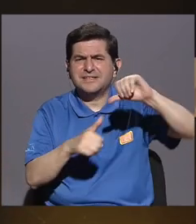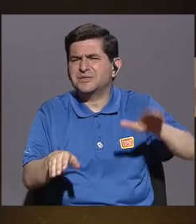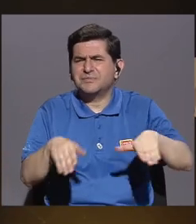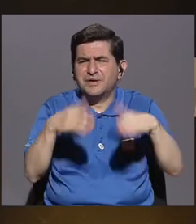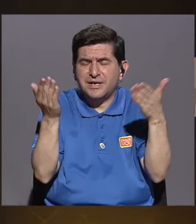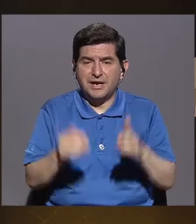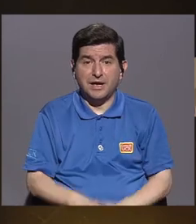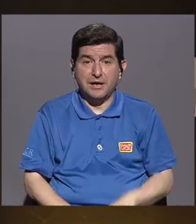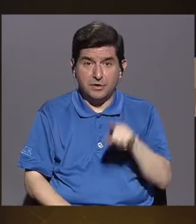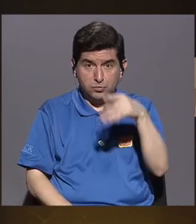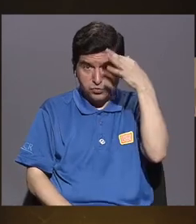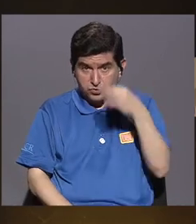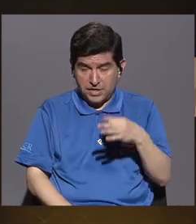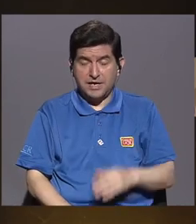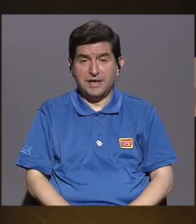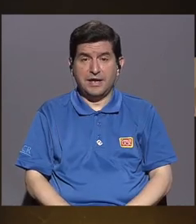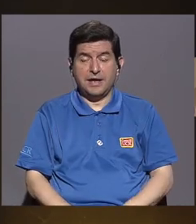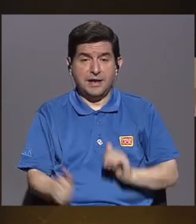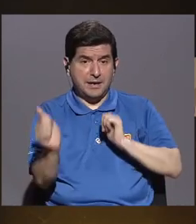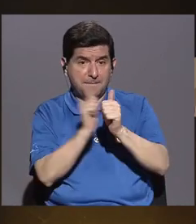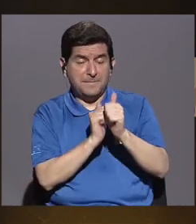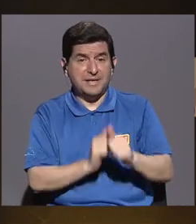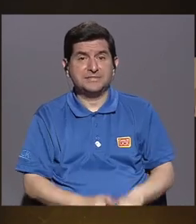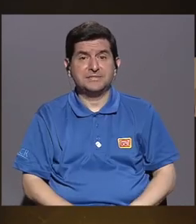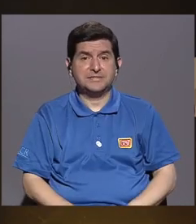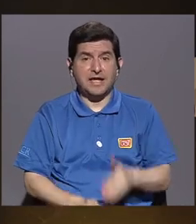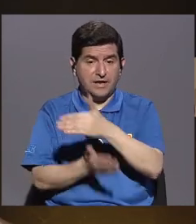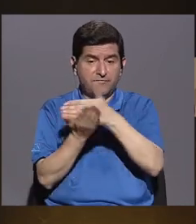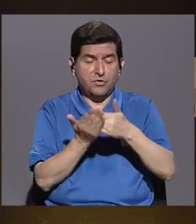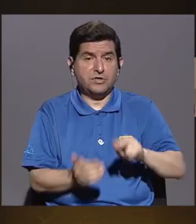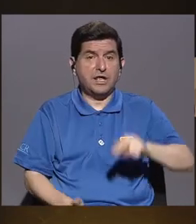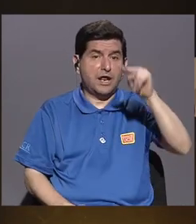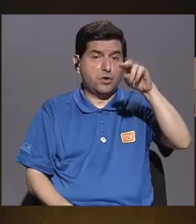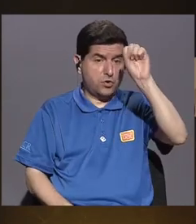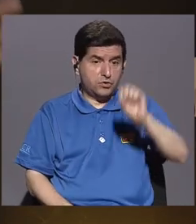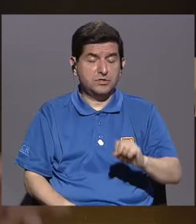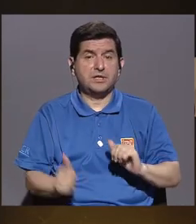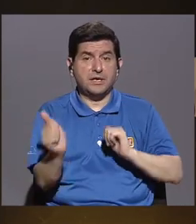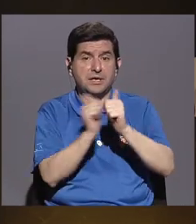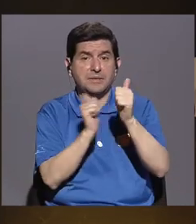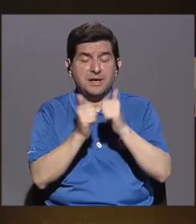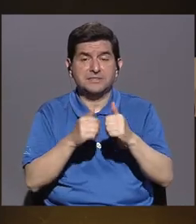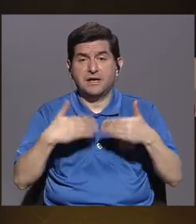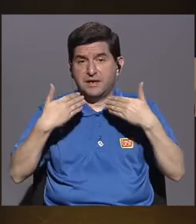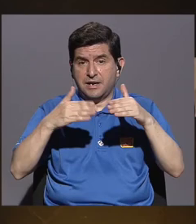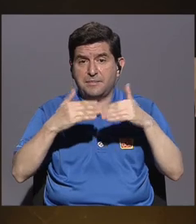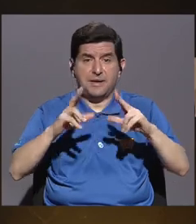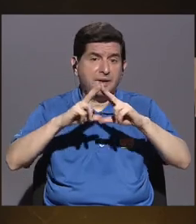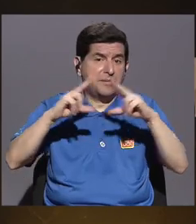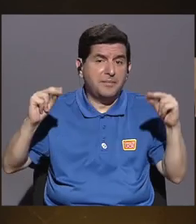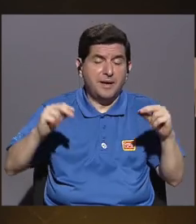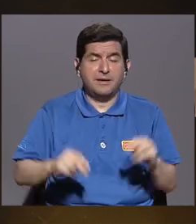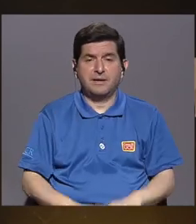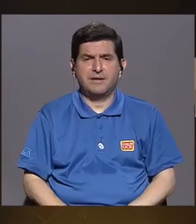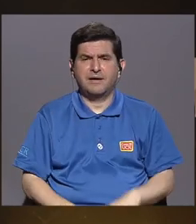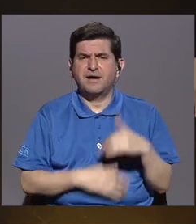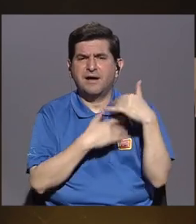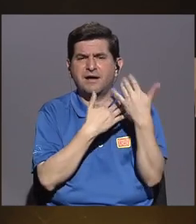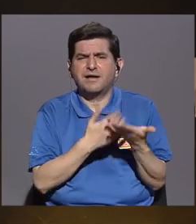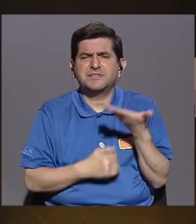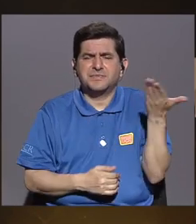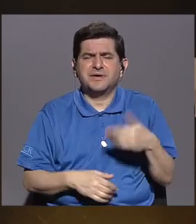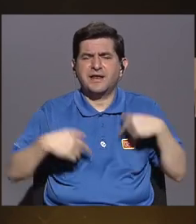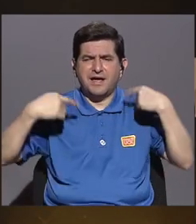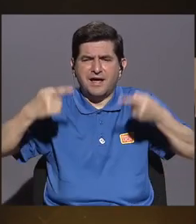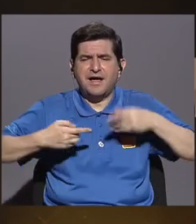puede cruzar la frontera del norte o del sur y llegar a Panamá, Nicaragua y más allá, ¿qué nos espera de